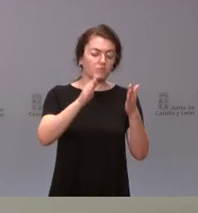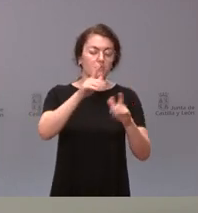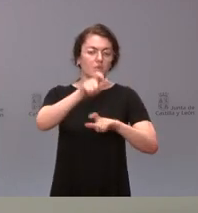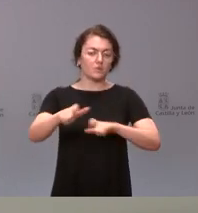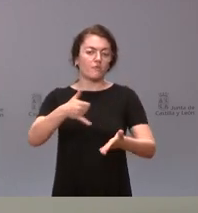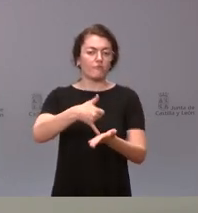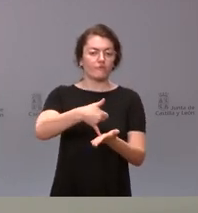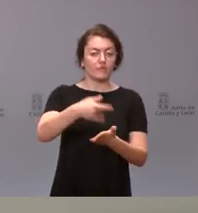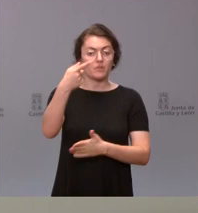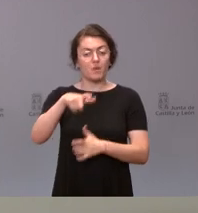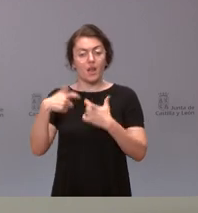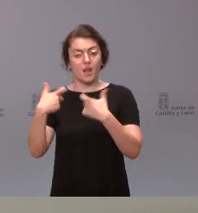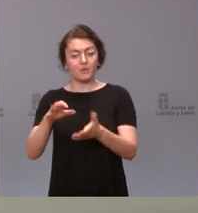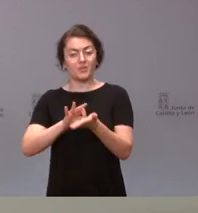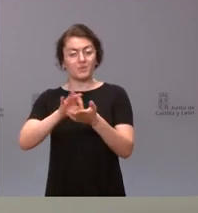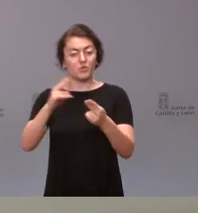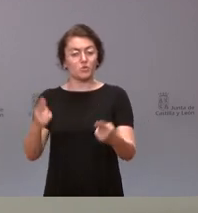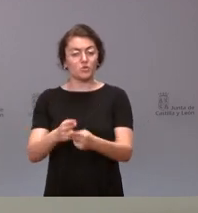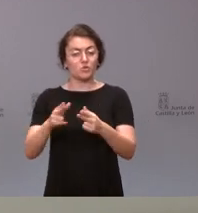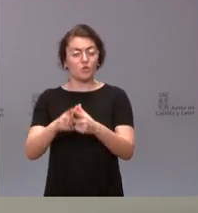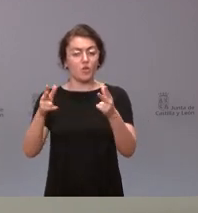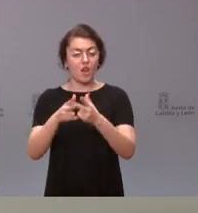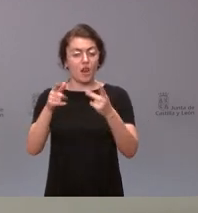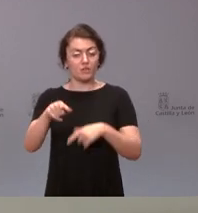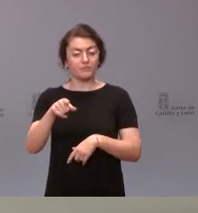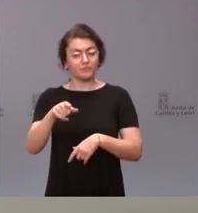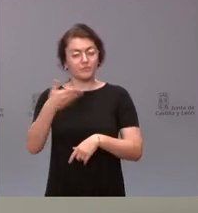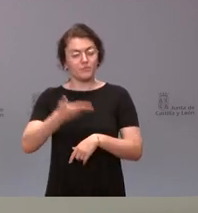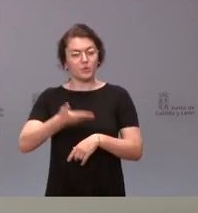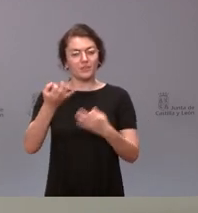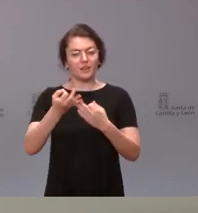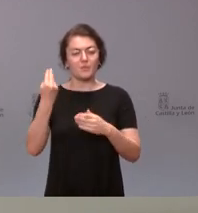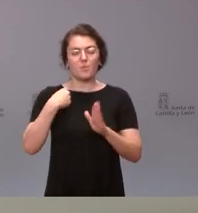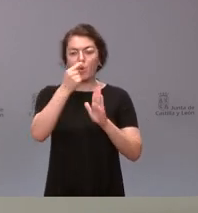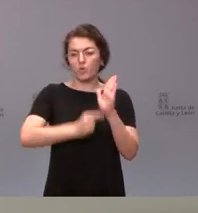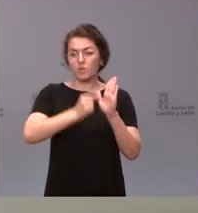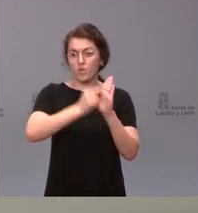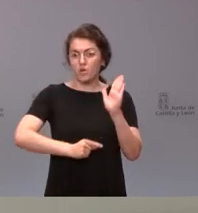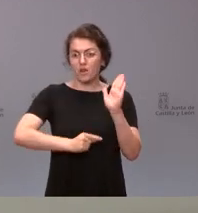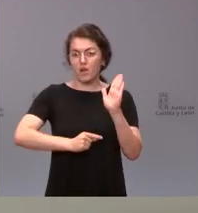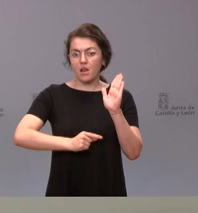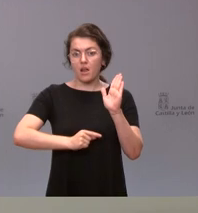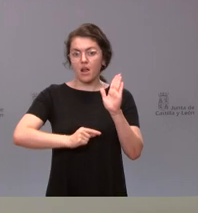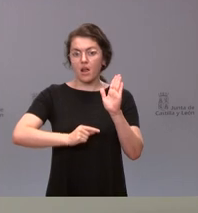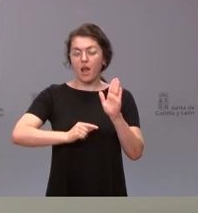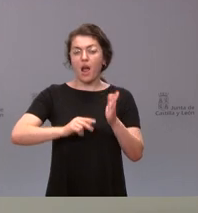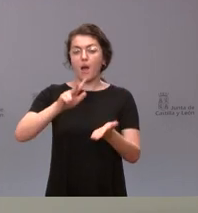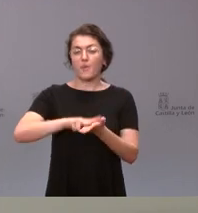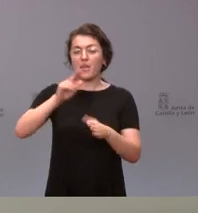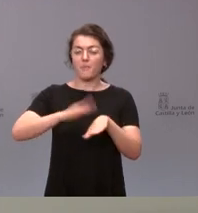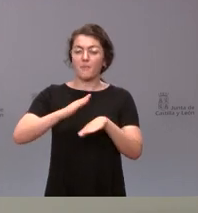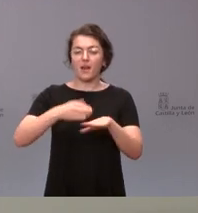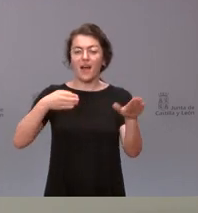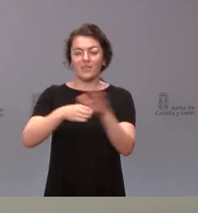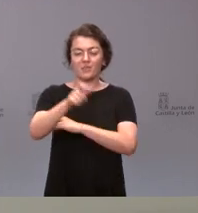de los servicios sociales, pues es destacable el hecho de haber aprobado estas nuevas condiciones que mejoran el acceso de las personas con discapacidad a la función pública